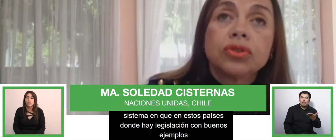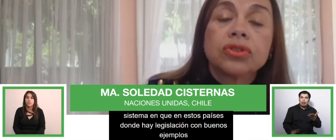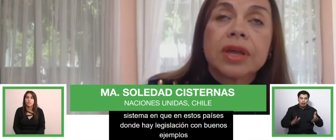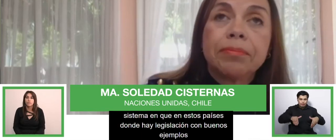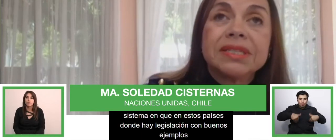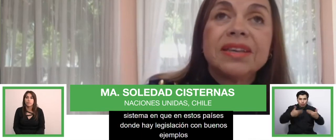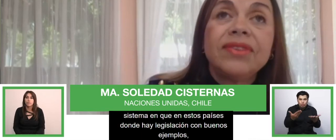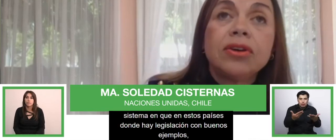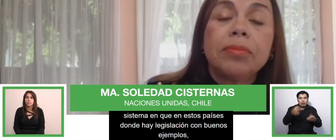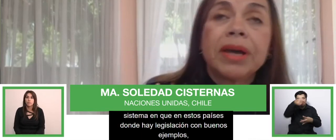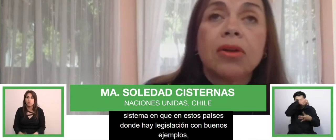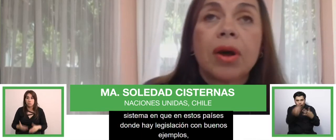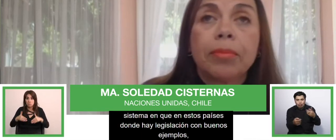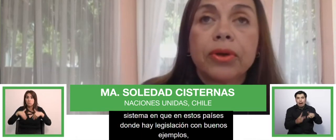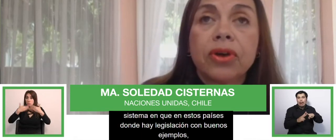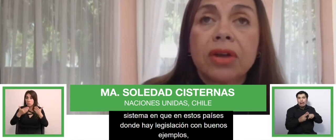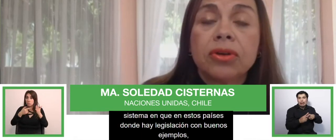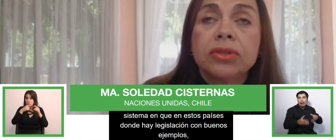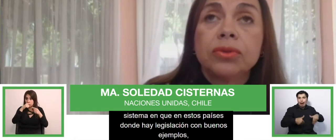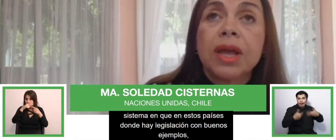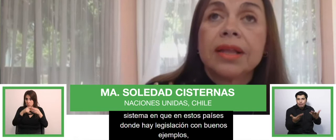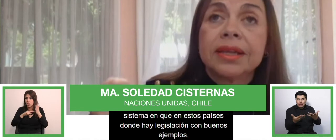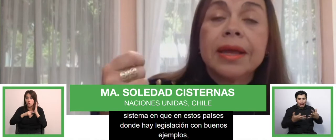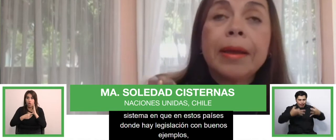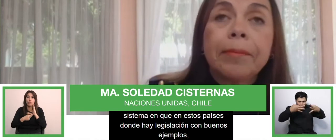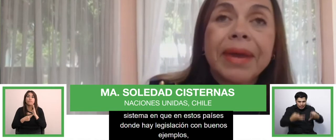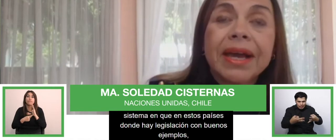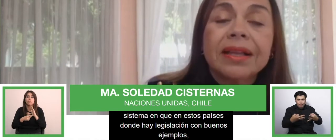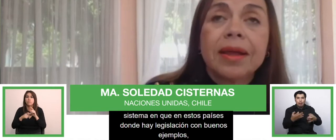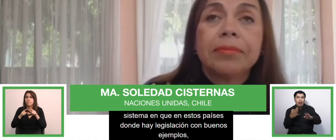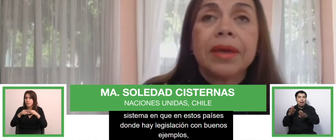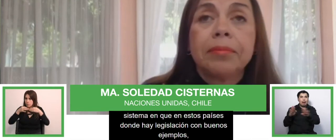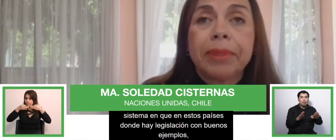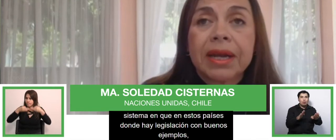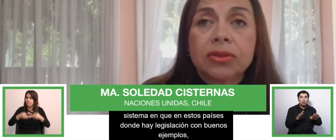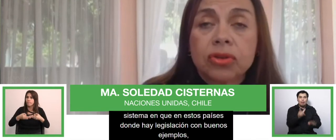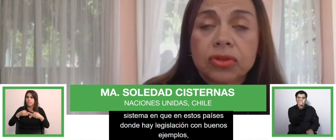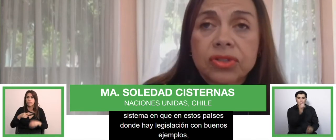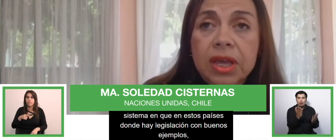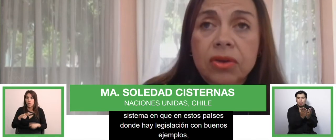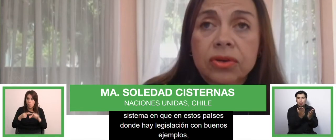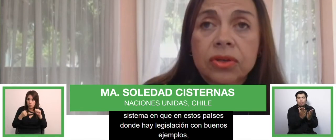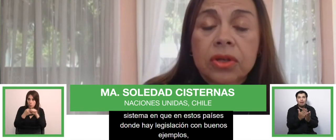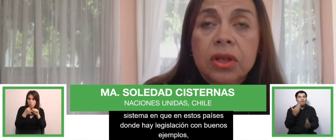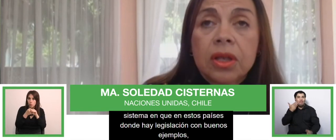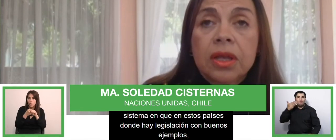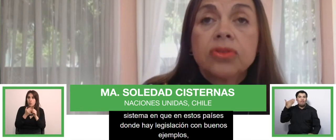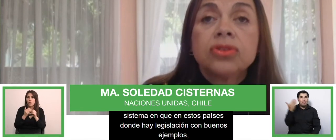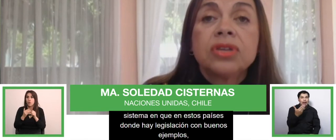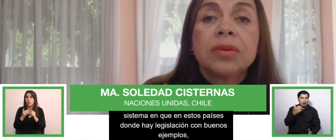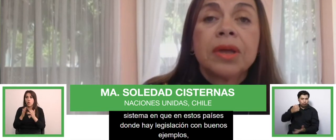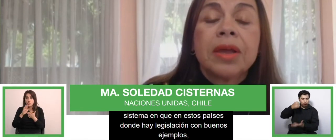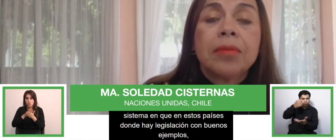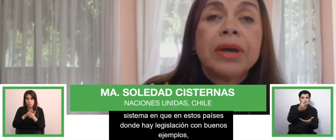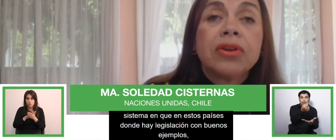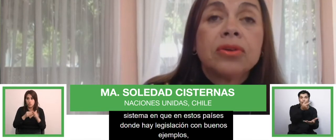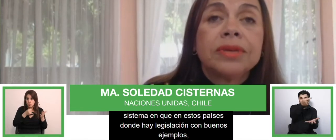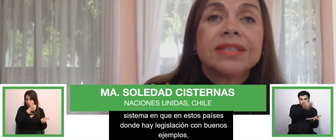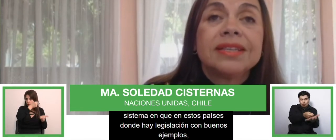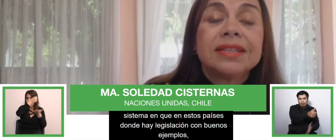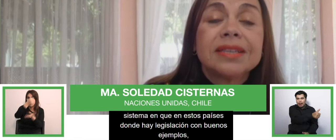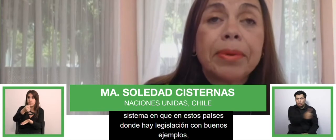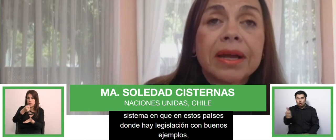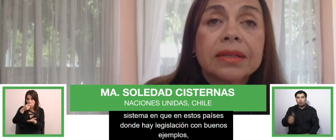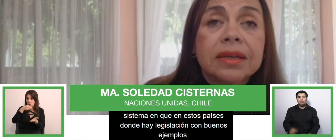recursos específicos para los apoyos a los estudiantes. Becas también para todos ellos. Entonces, bueno,